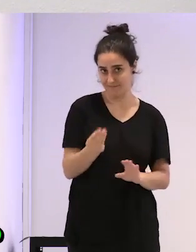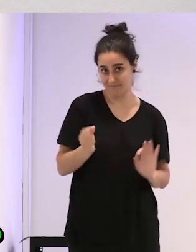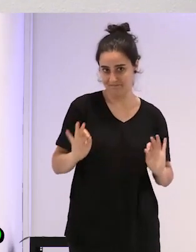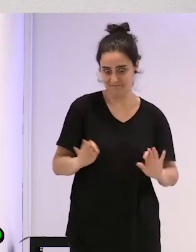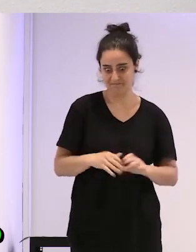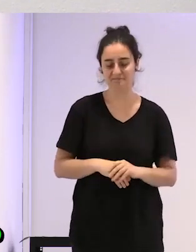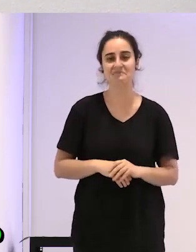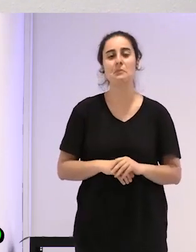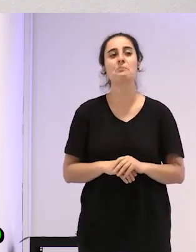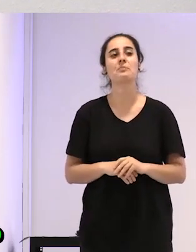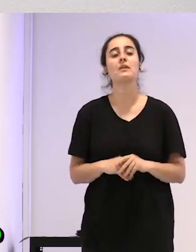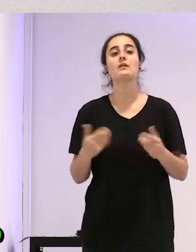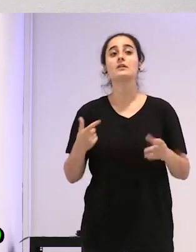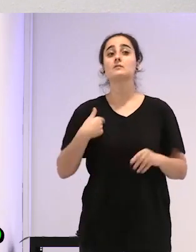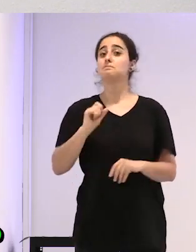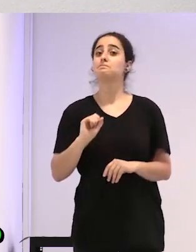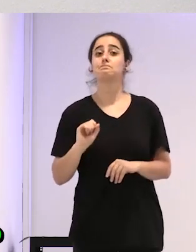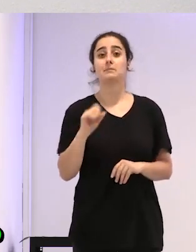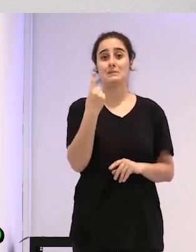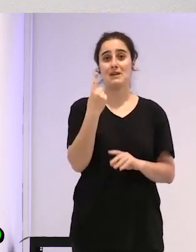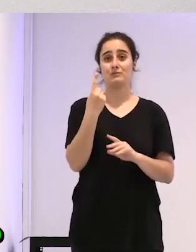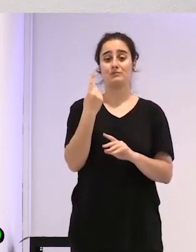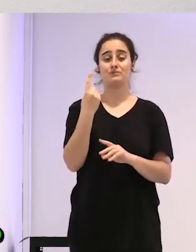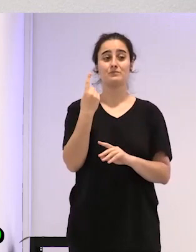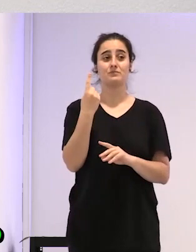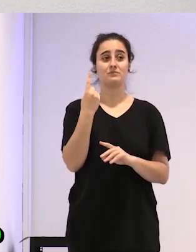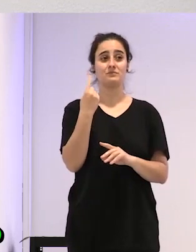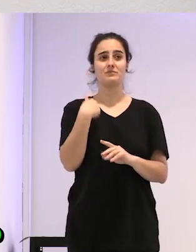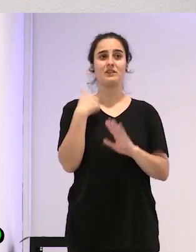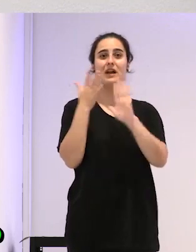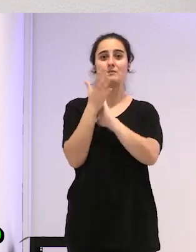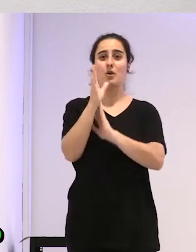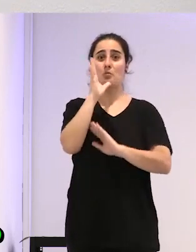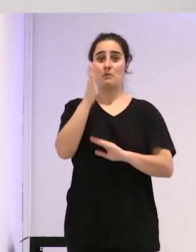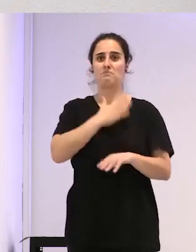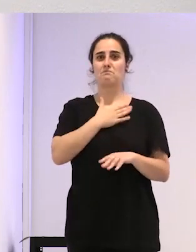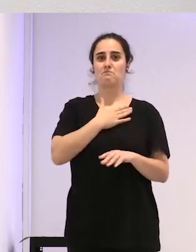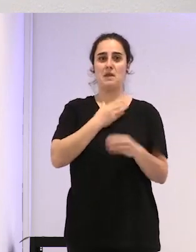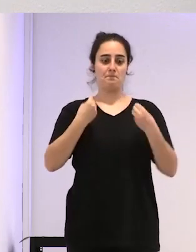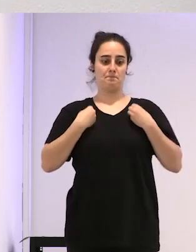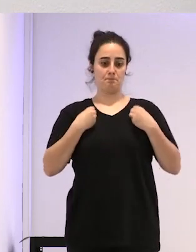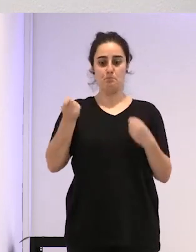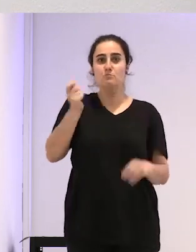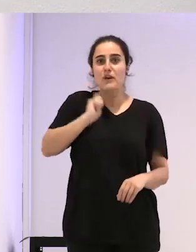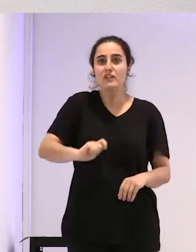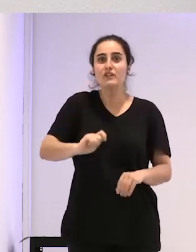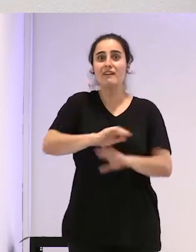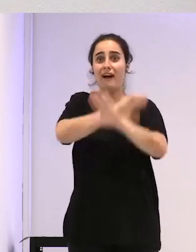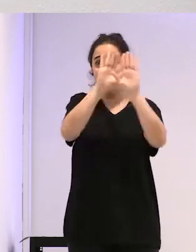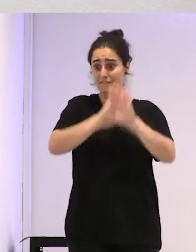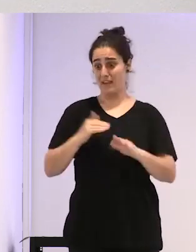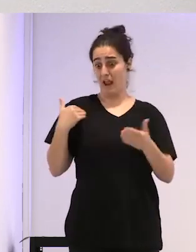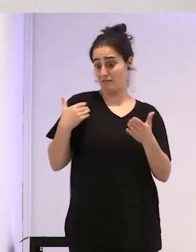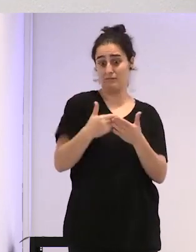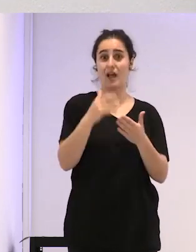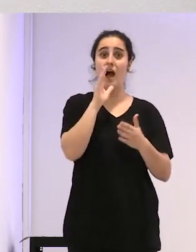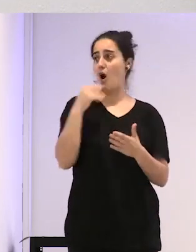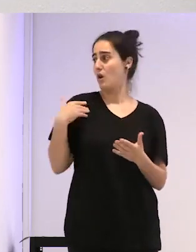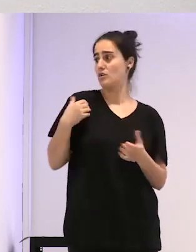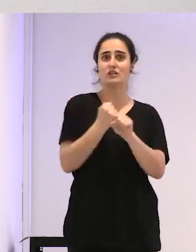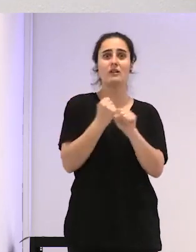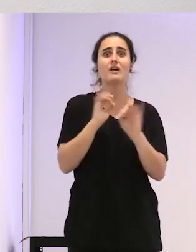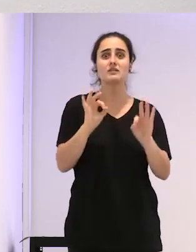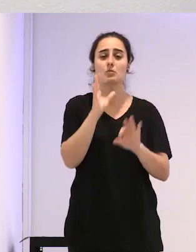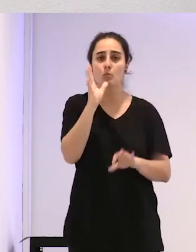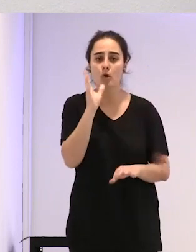Primero os explico un poco por qué yo al final de mi vida profesional he acabado haciendo eso. Y es porque,